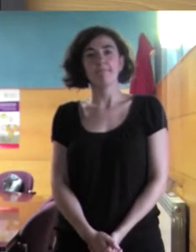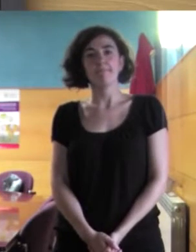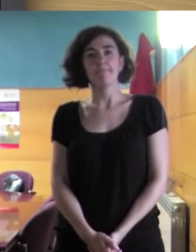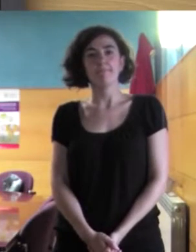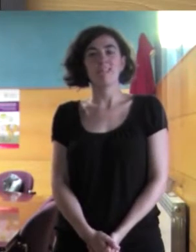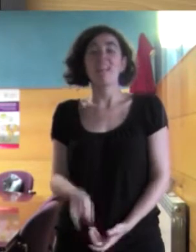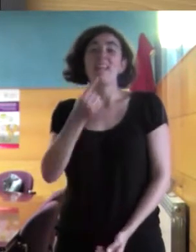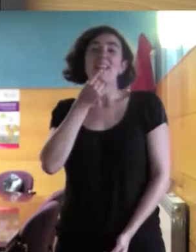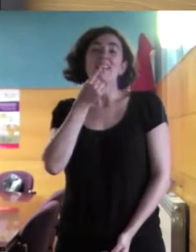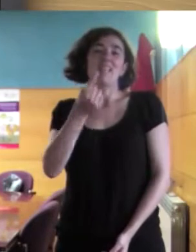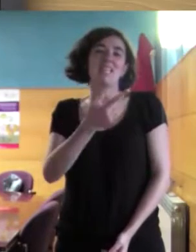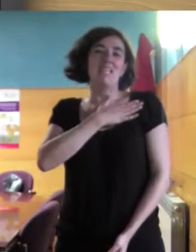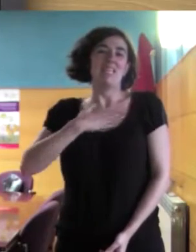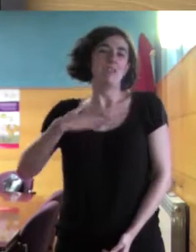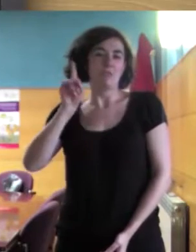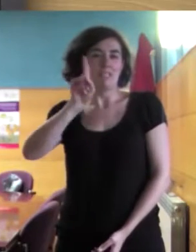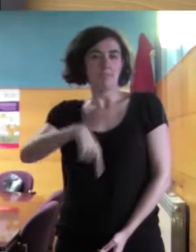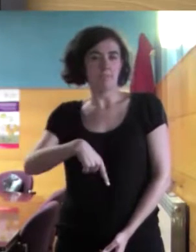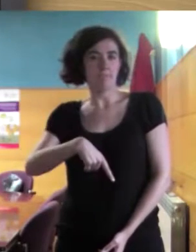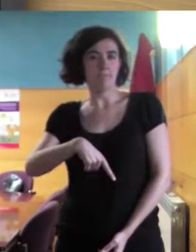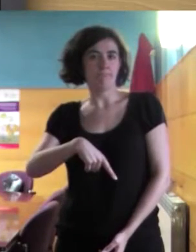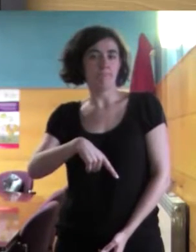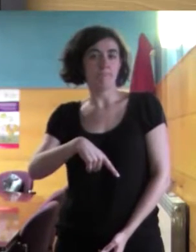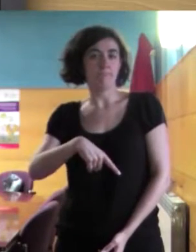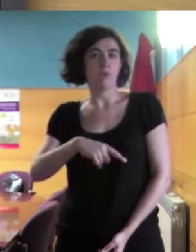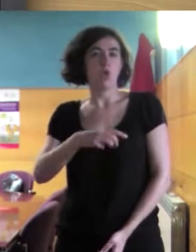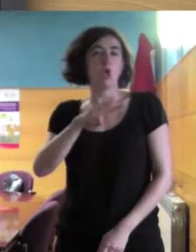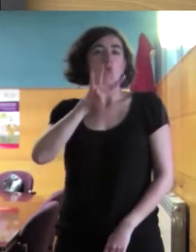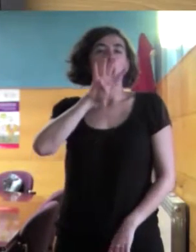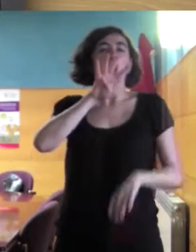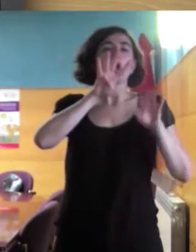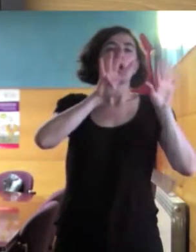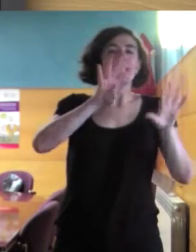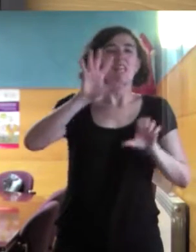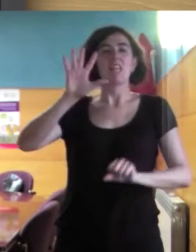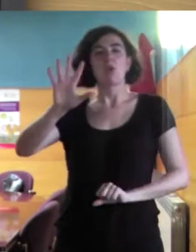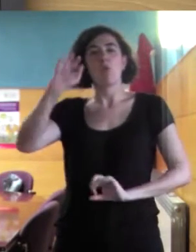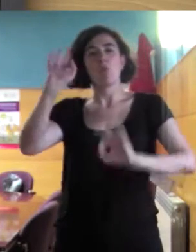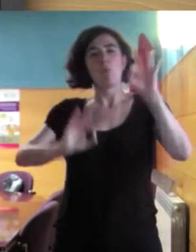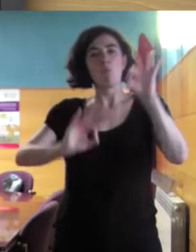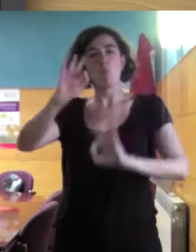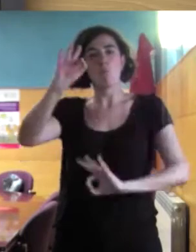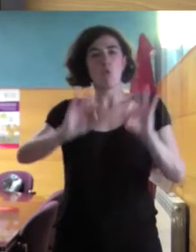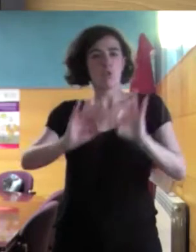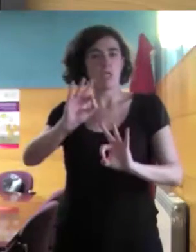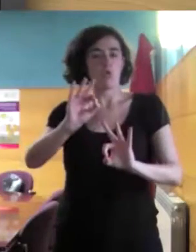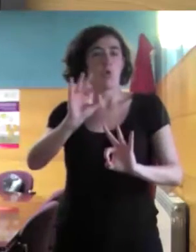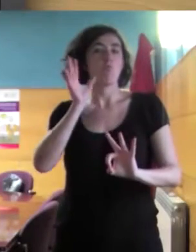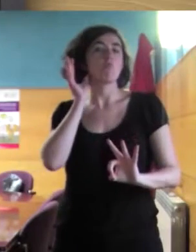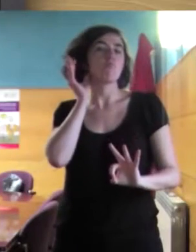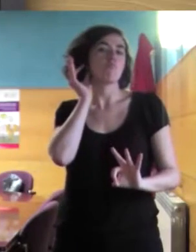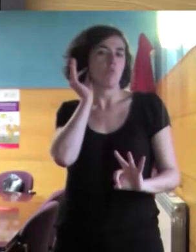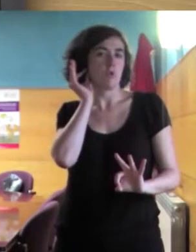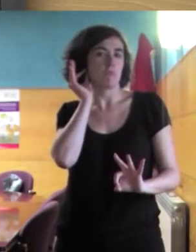Comentar que la mayoría, el 95% son mujeres, los hombres